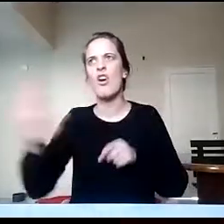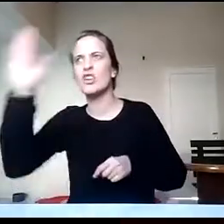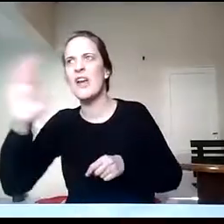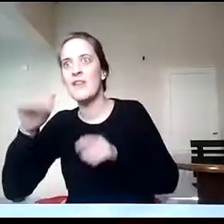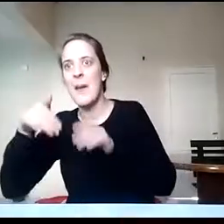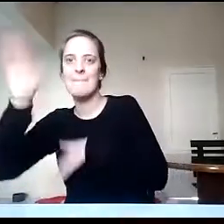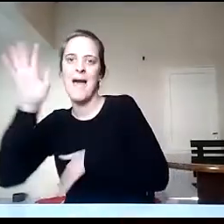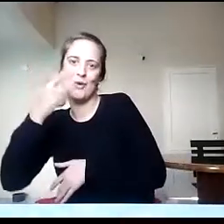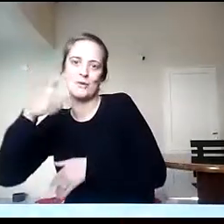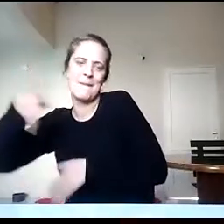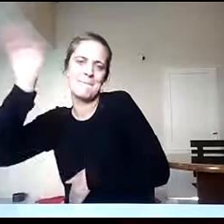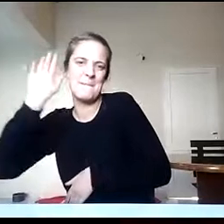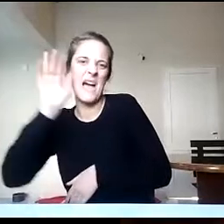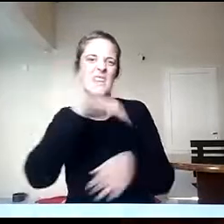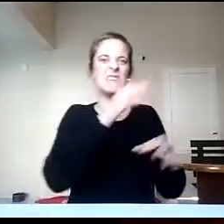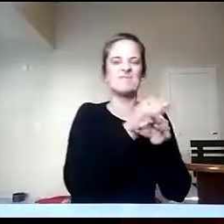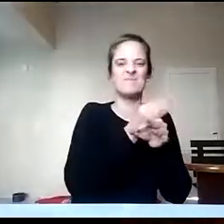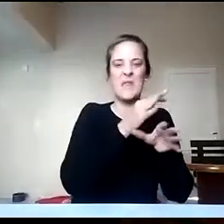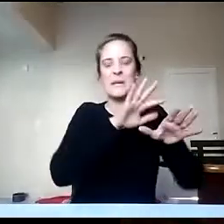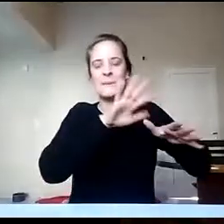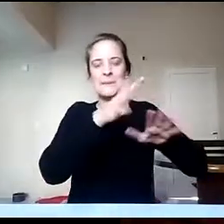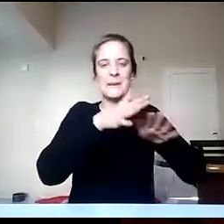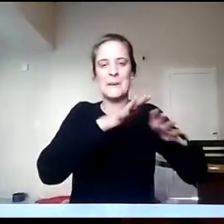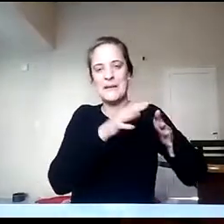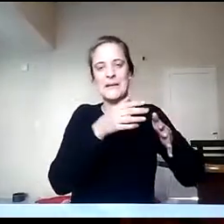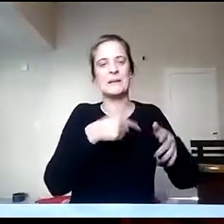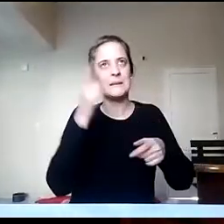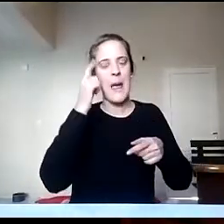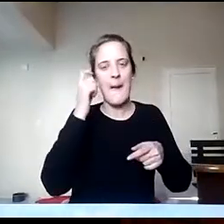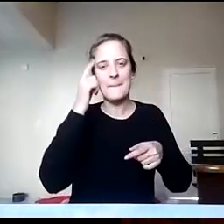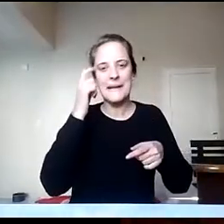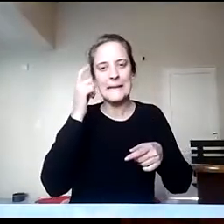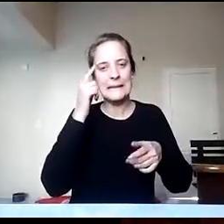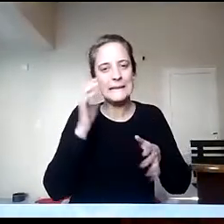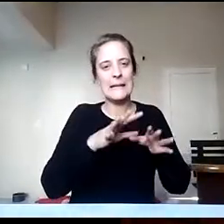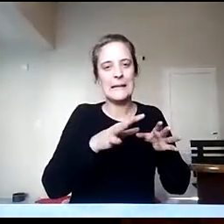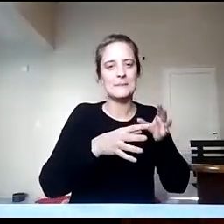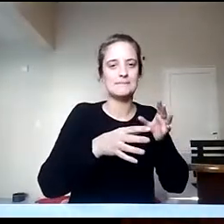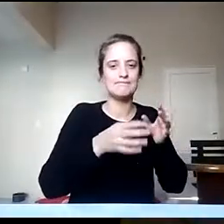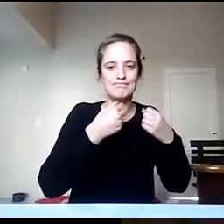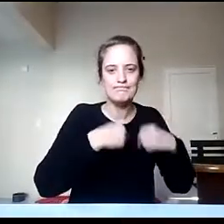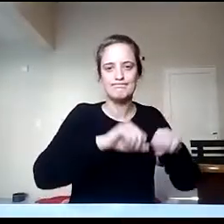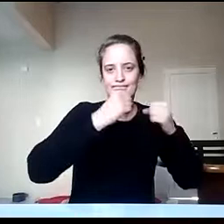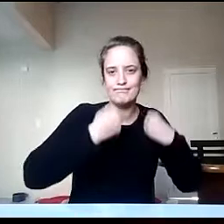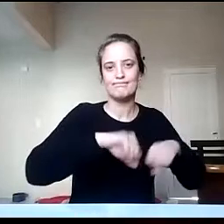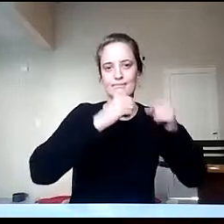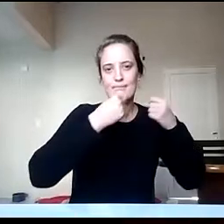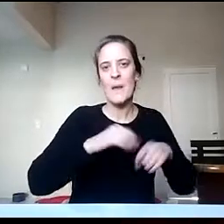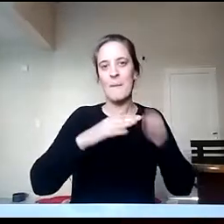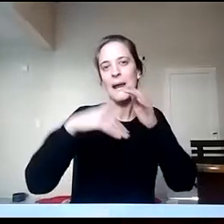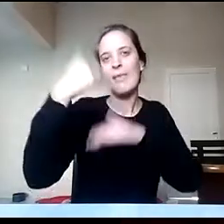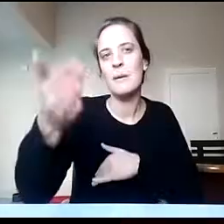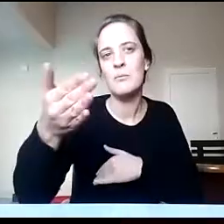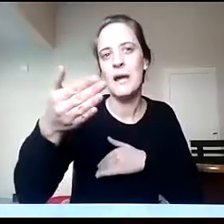lo largo de la formación para saber si al momento de insertarme laboralmente voy a sentirme cómodo.